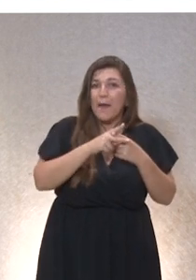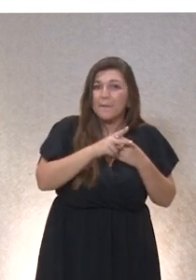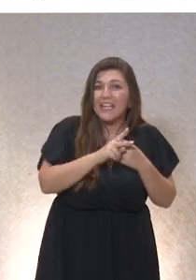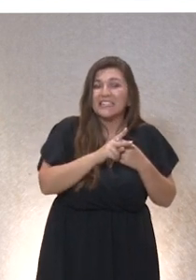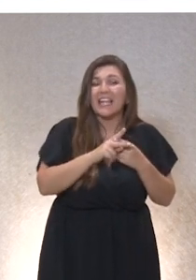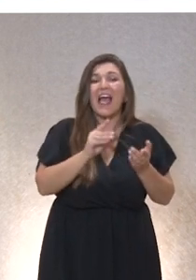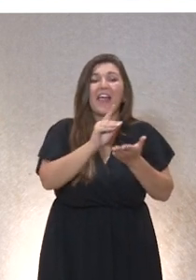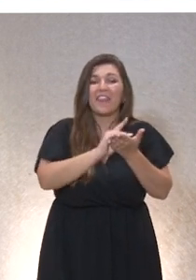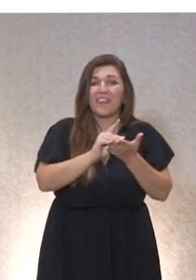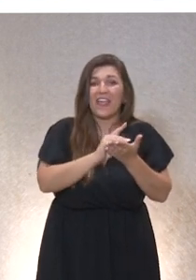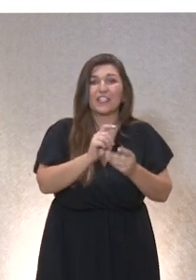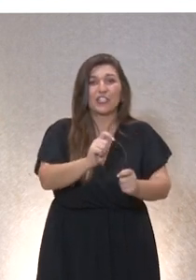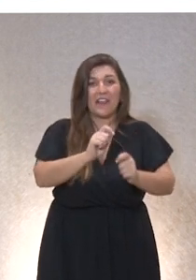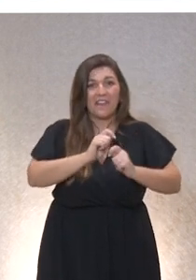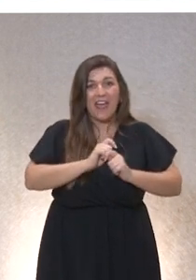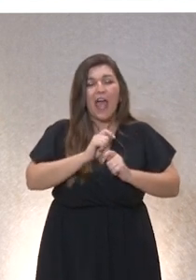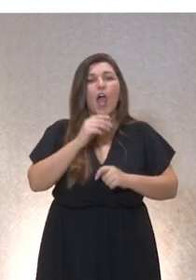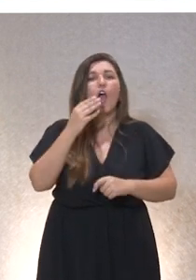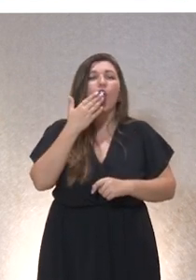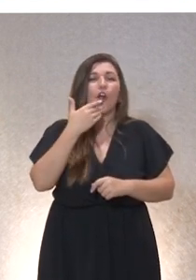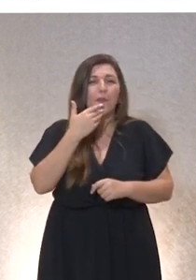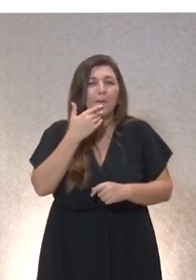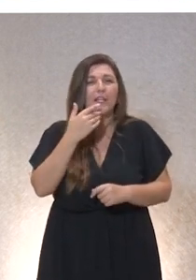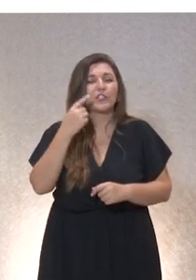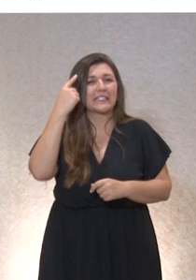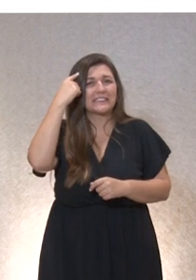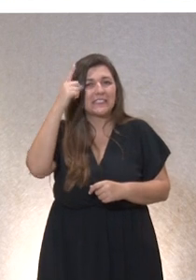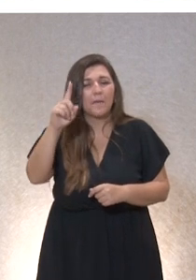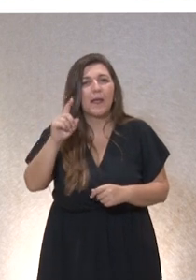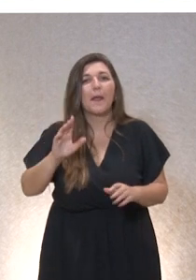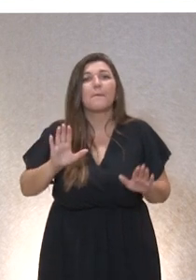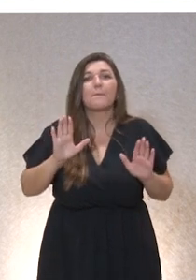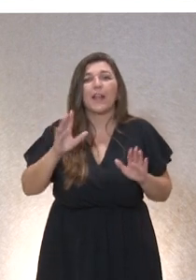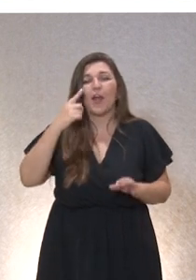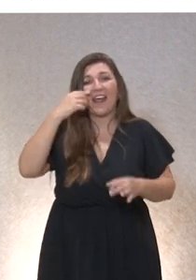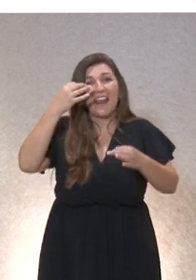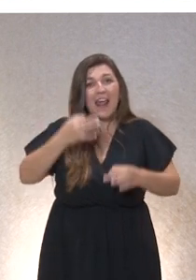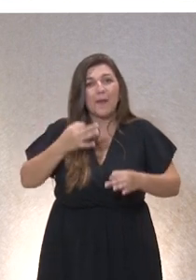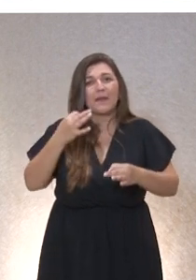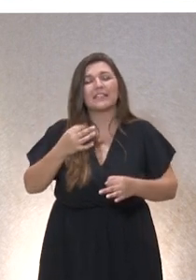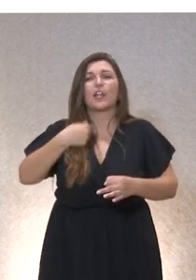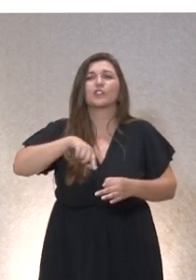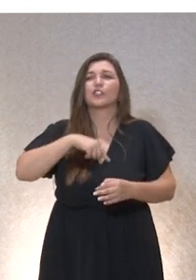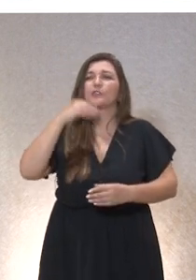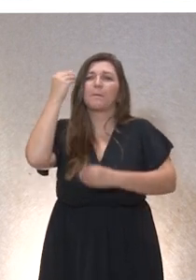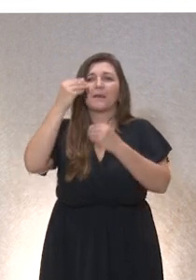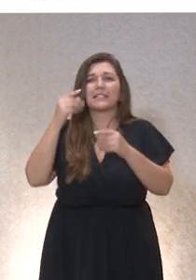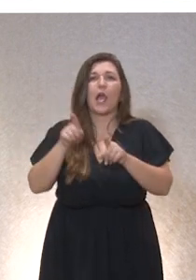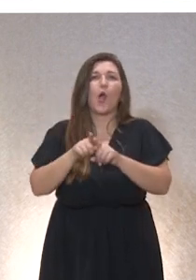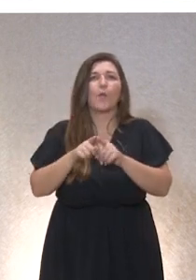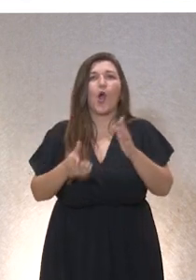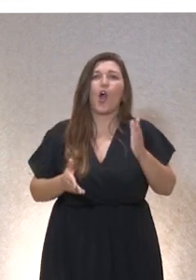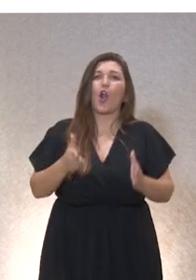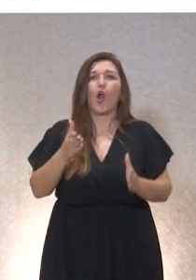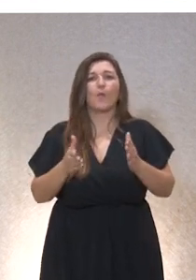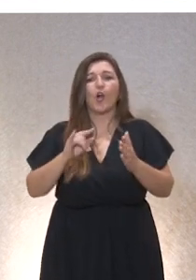datos con mayor conocimiento, con mayor saber, pero realmente no estemos pensando en un robot que va a solucionar